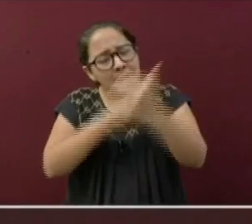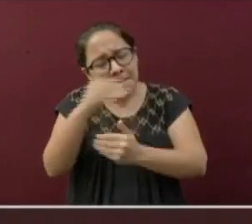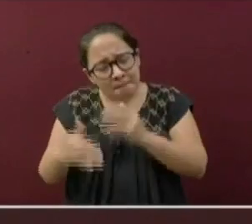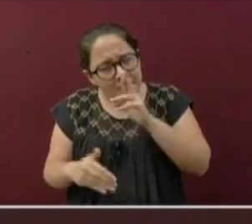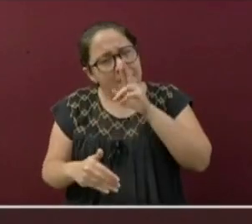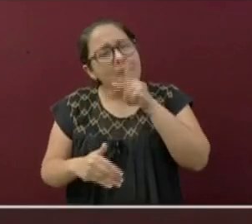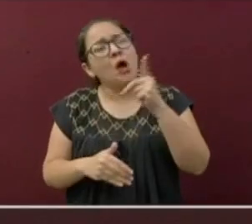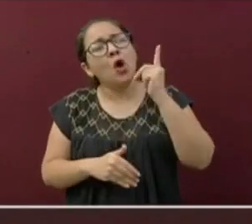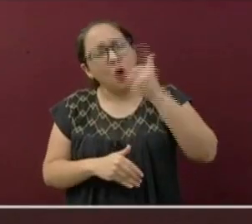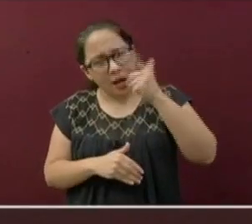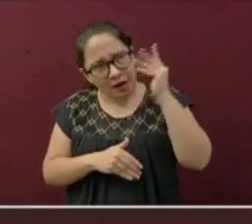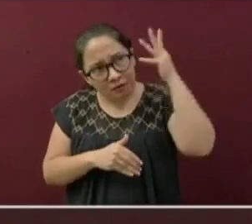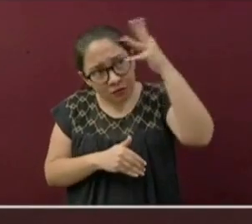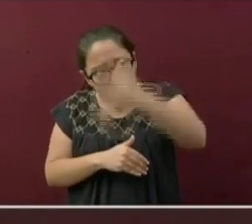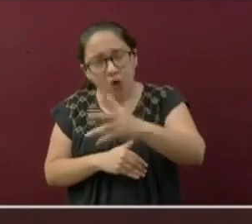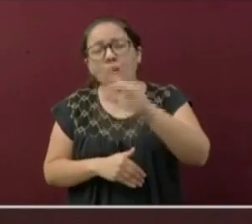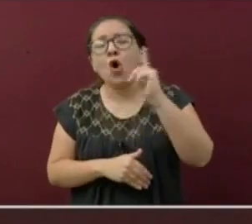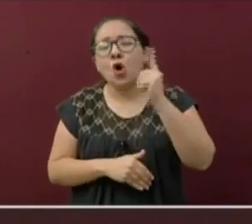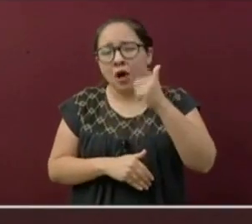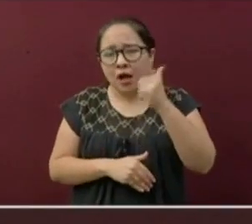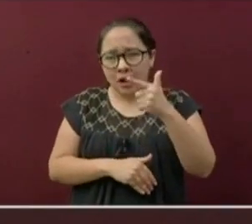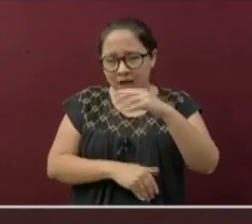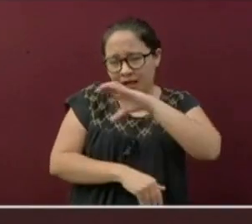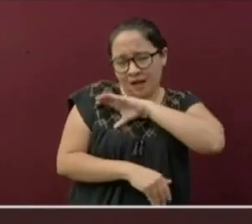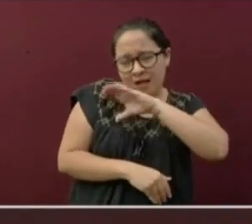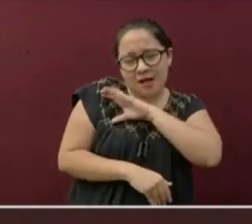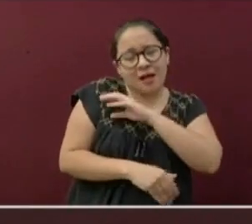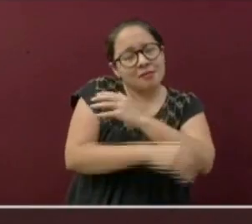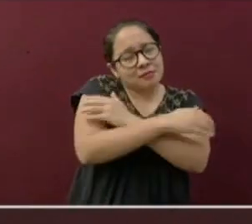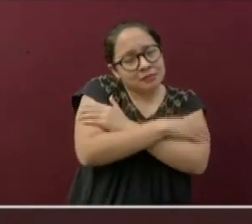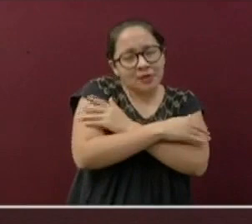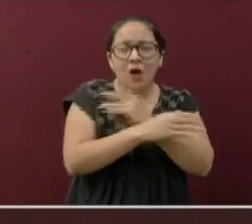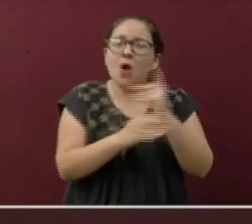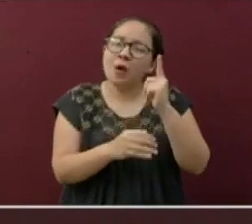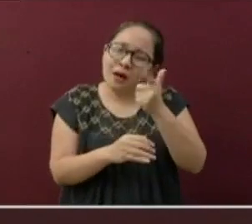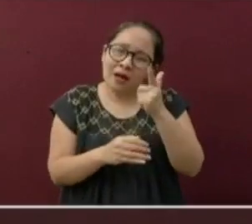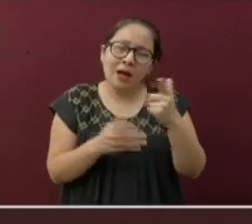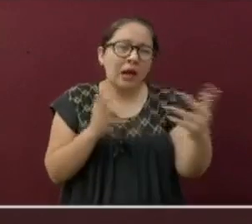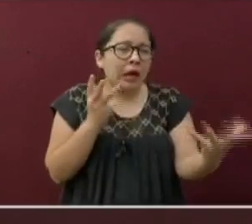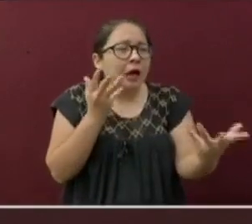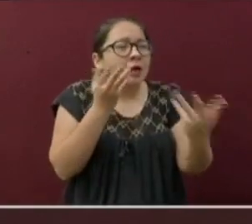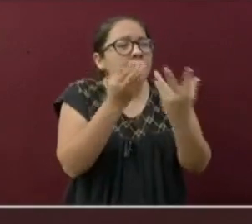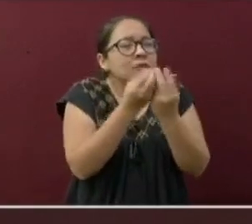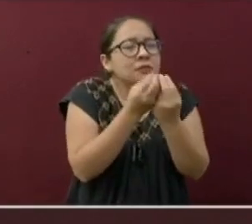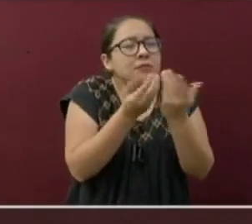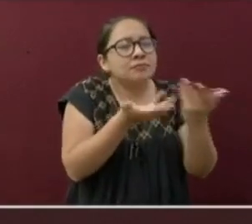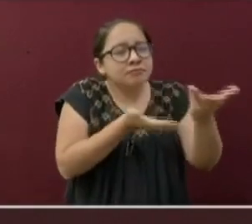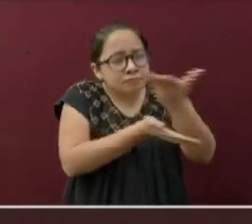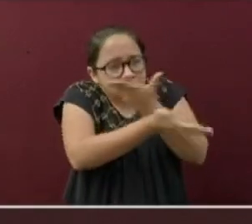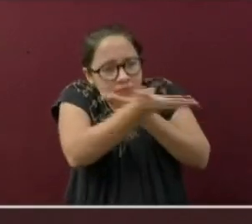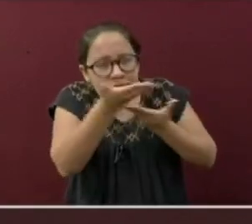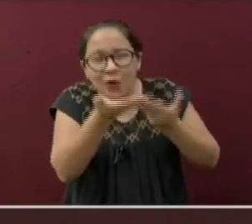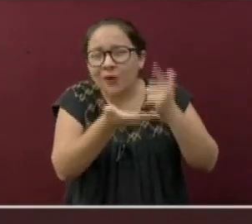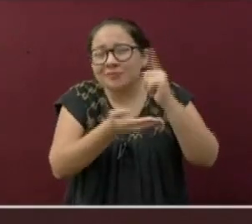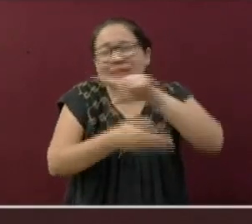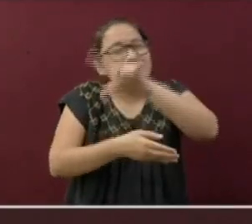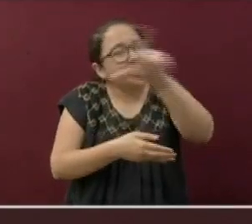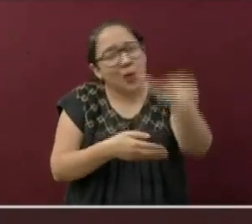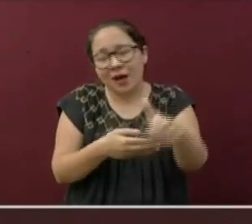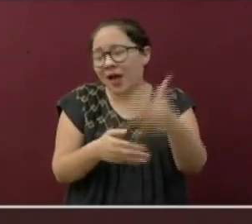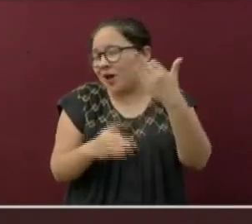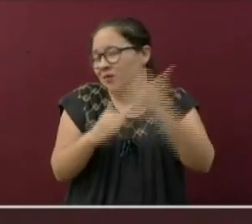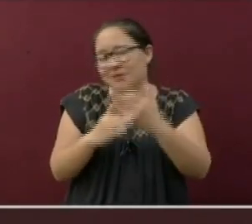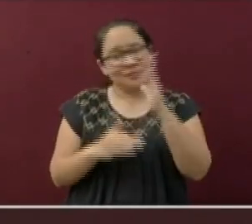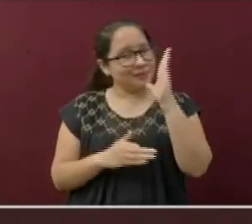en que podamos volver a mostrar nuestro afecto con nuestros seres queridos, volver a darnos el abrazo. Por